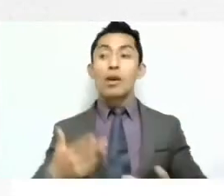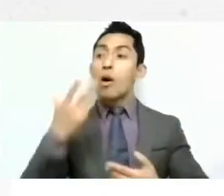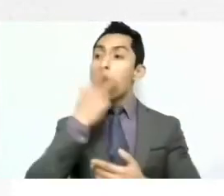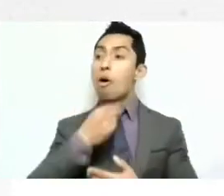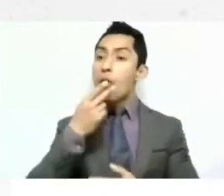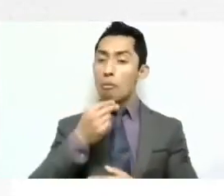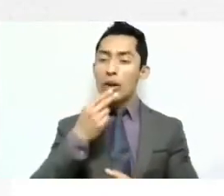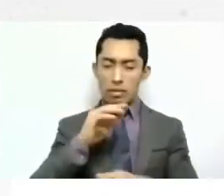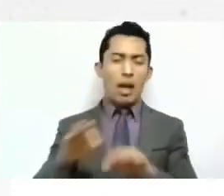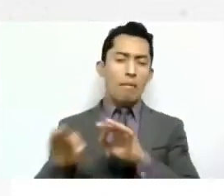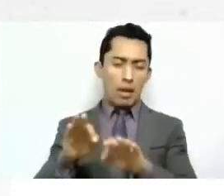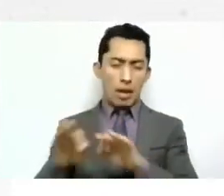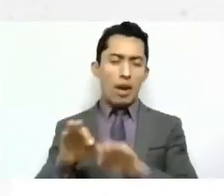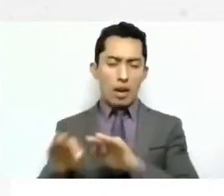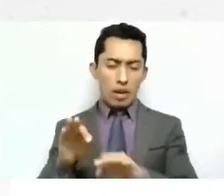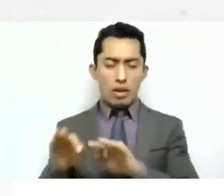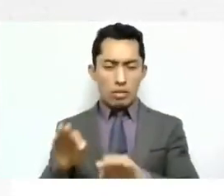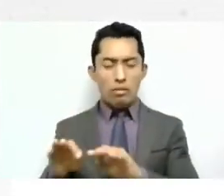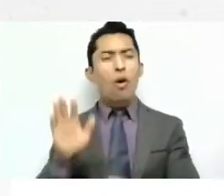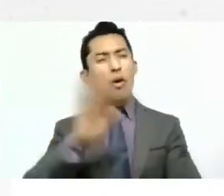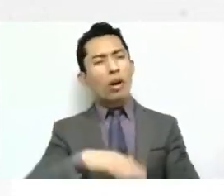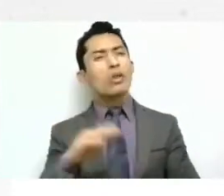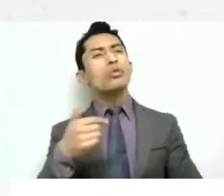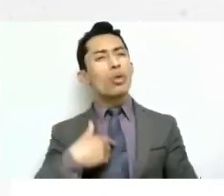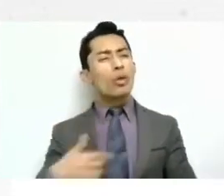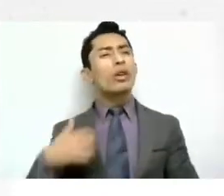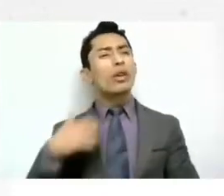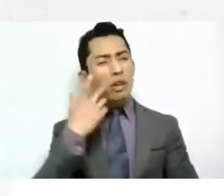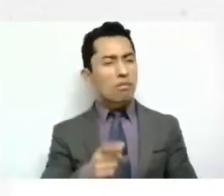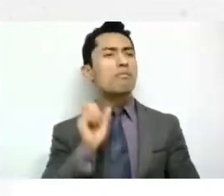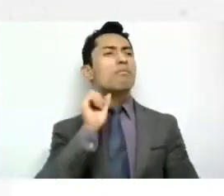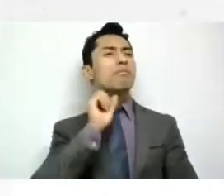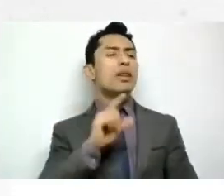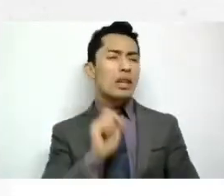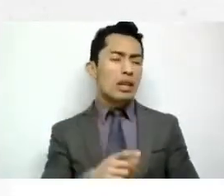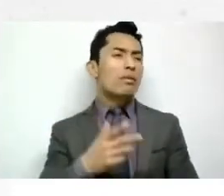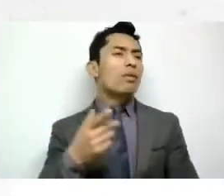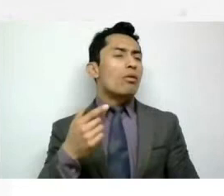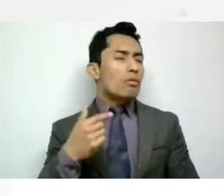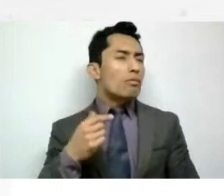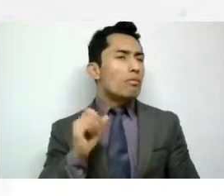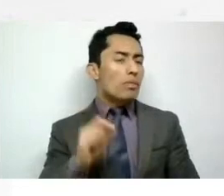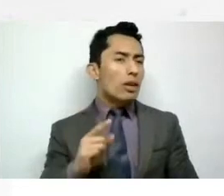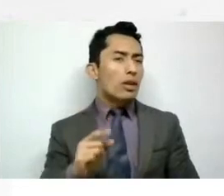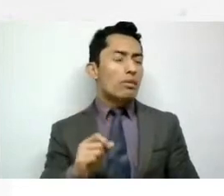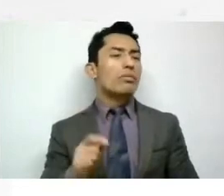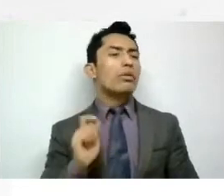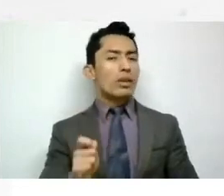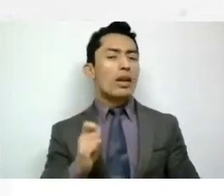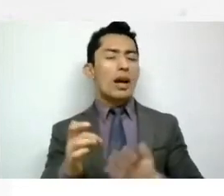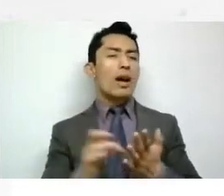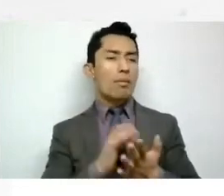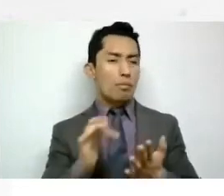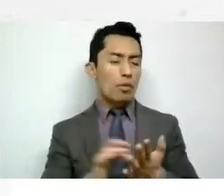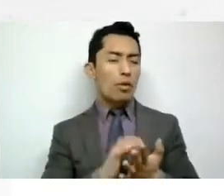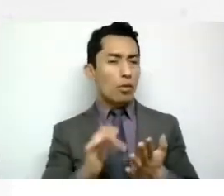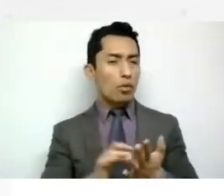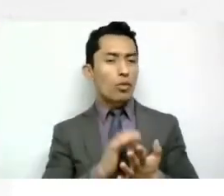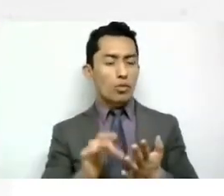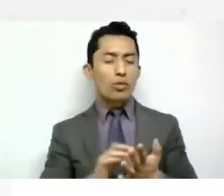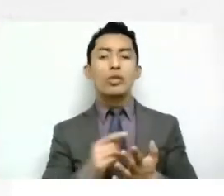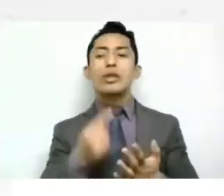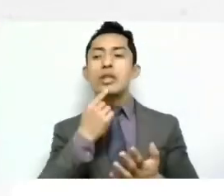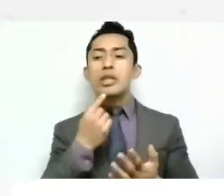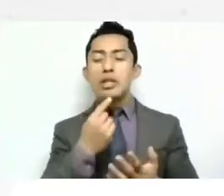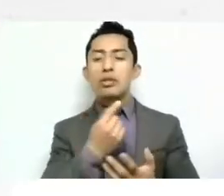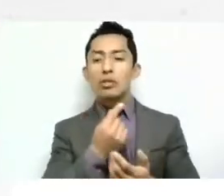trabajador, quería ingresar a la, a, a este, a las guarderías,